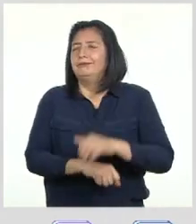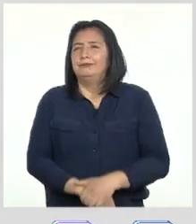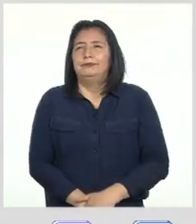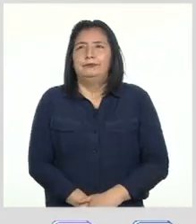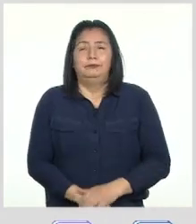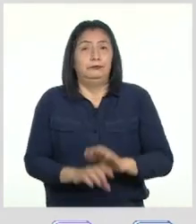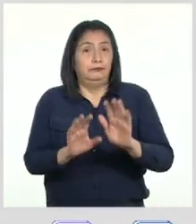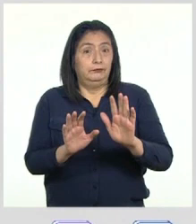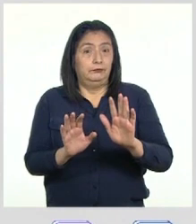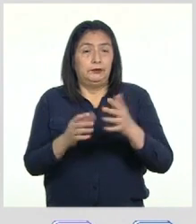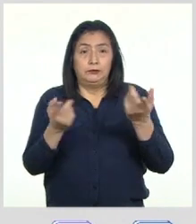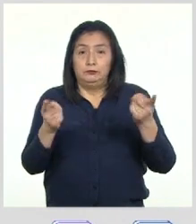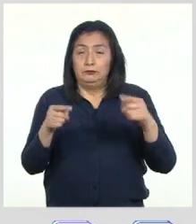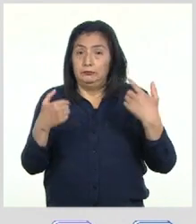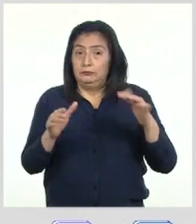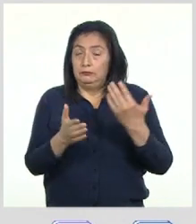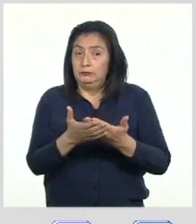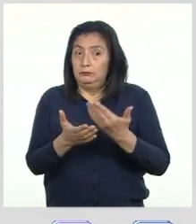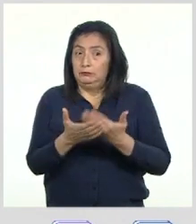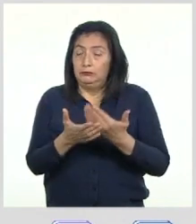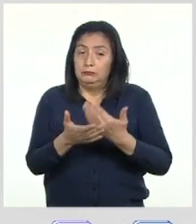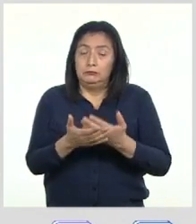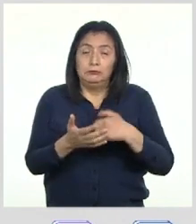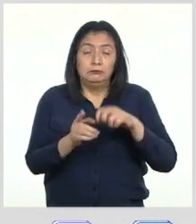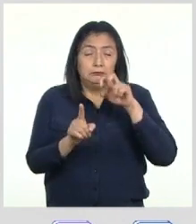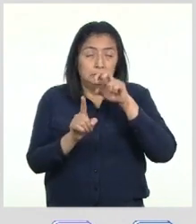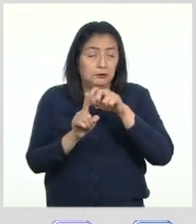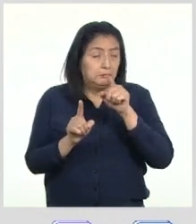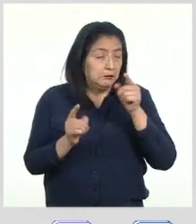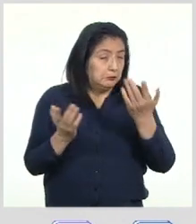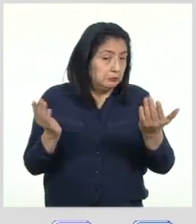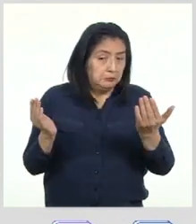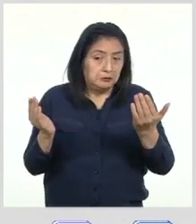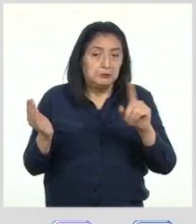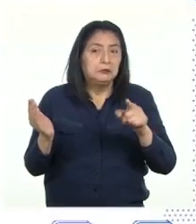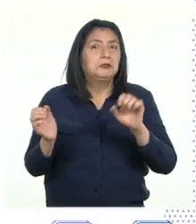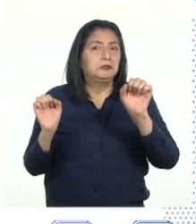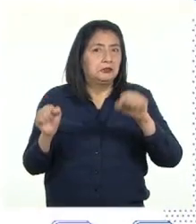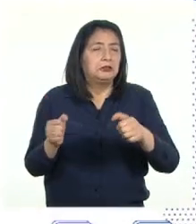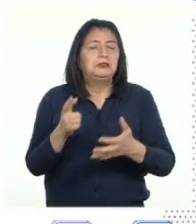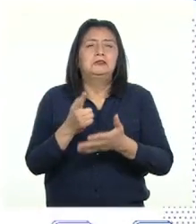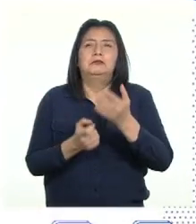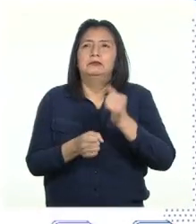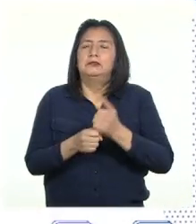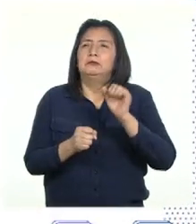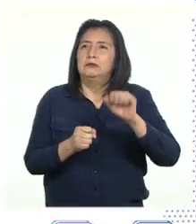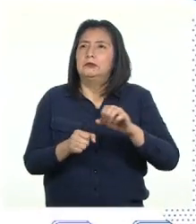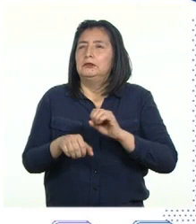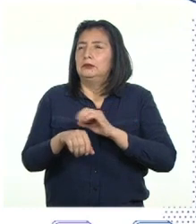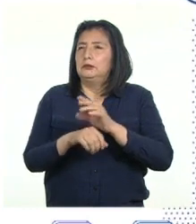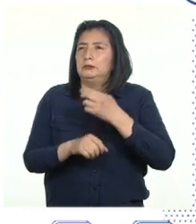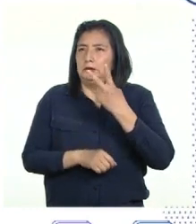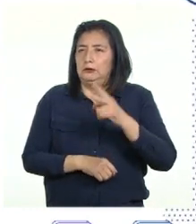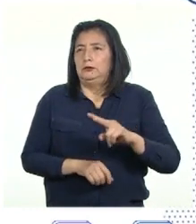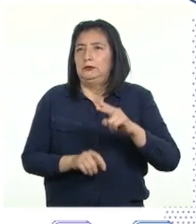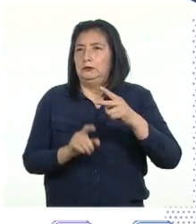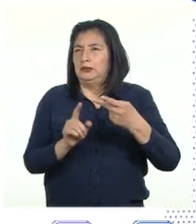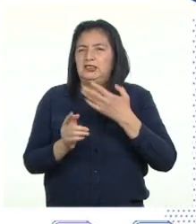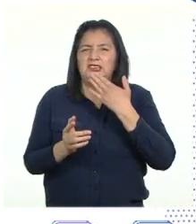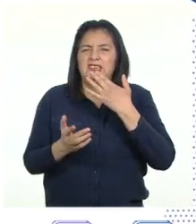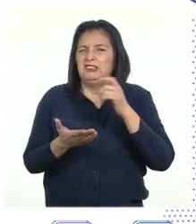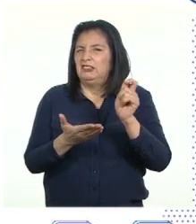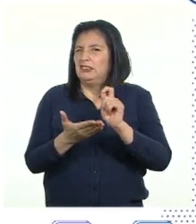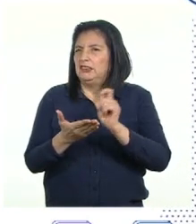Y una vez que comprobemos o corroboremos que la fuente de noticias es confiable Se recomienda verificar al autor